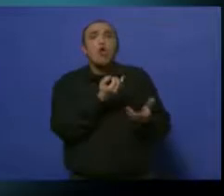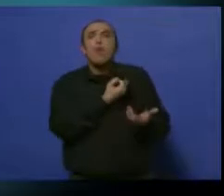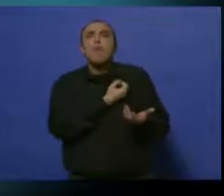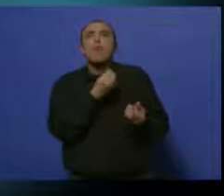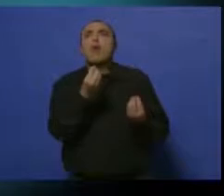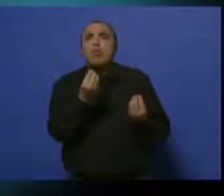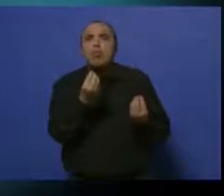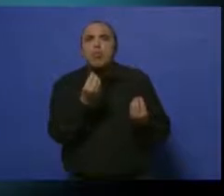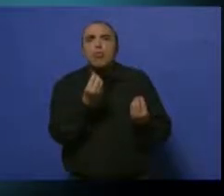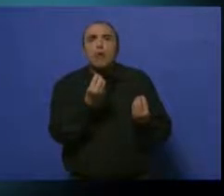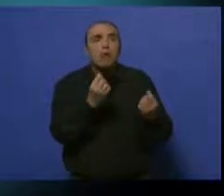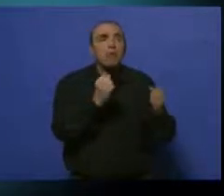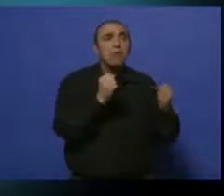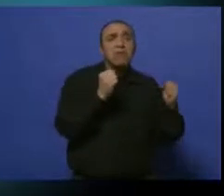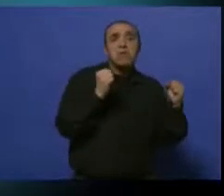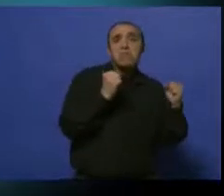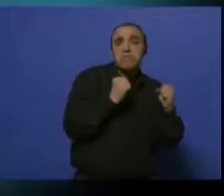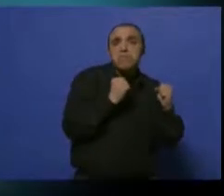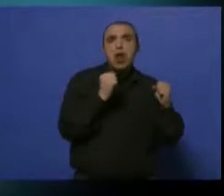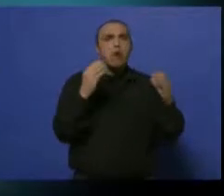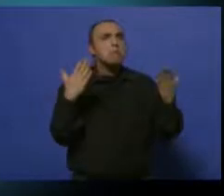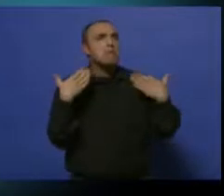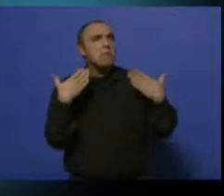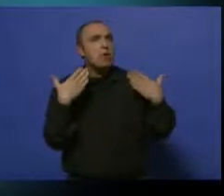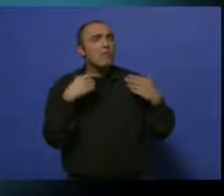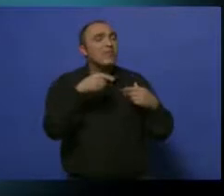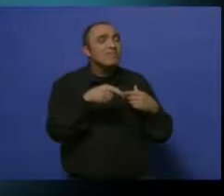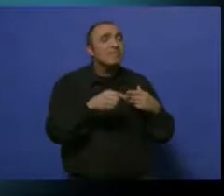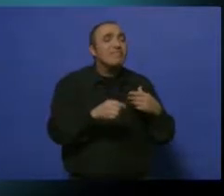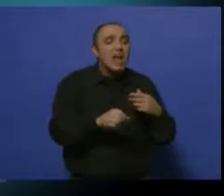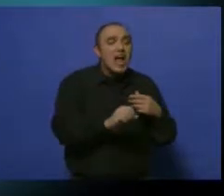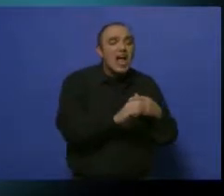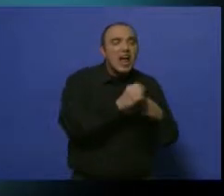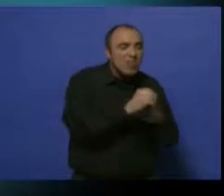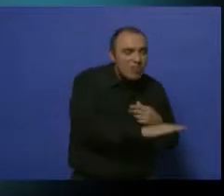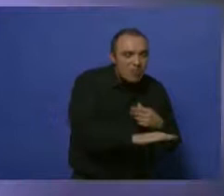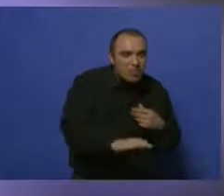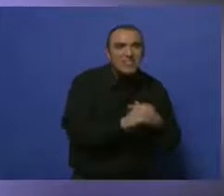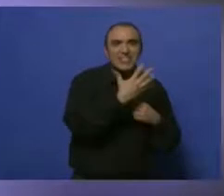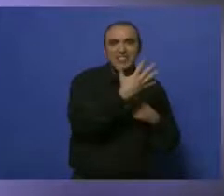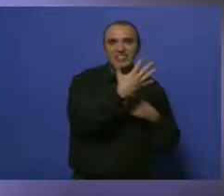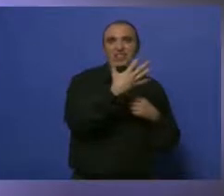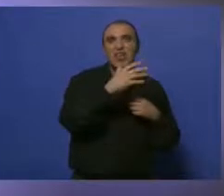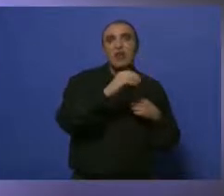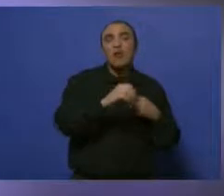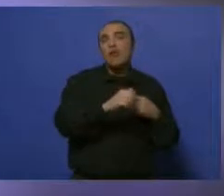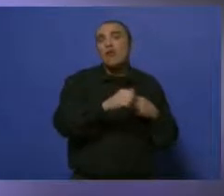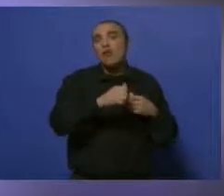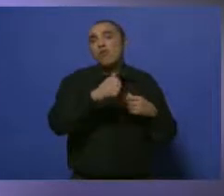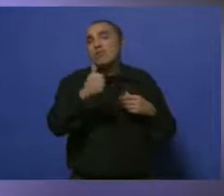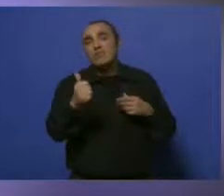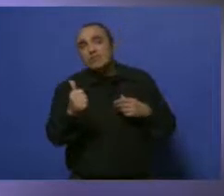compromisos de los niños por sobre los cinco o seis años de edad en adelante. Puede comprometer cualquier edad, pero